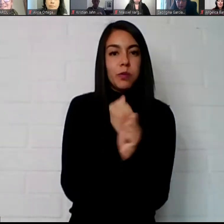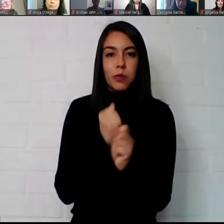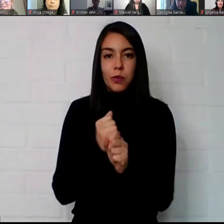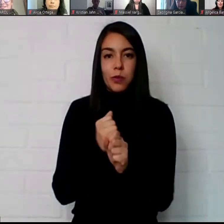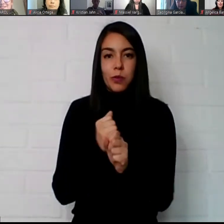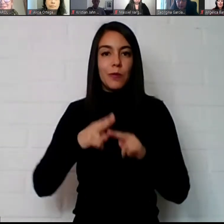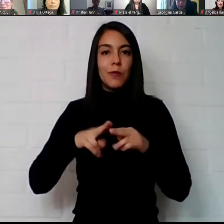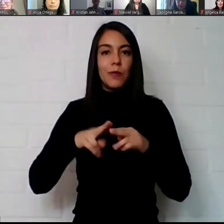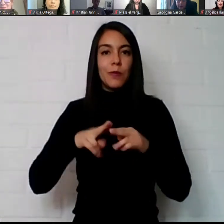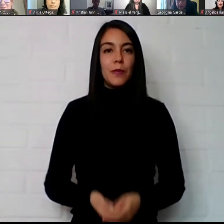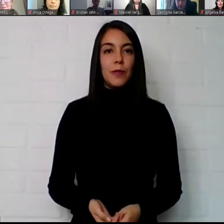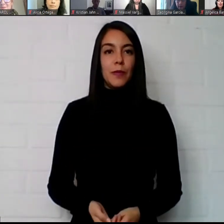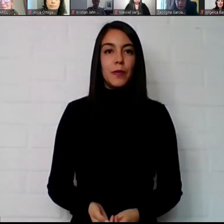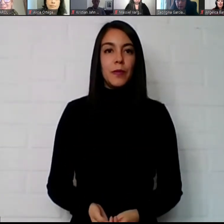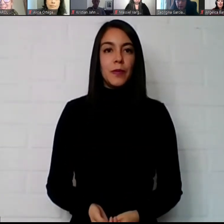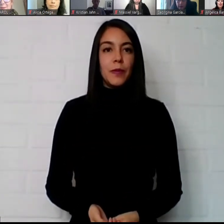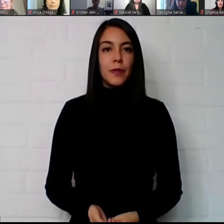día